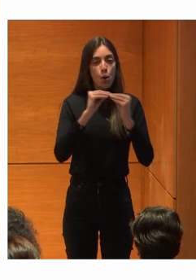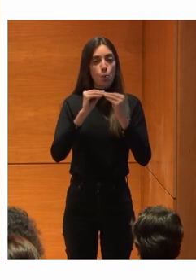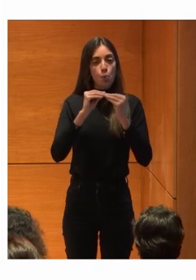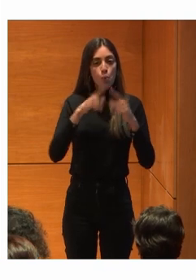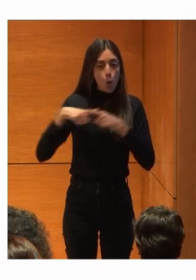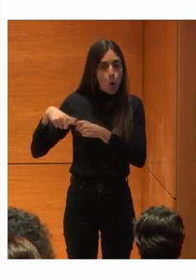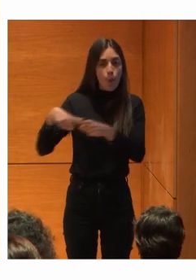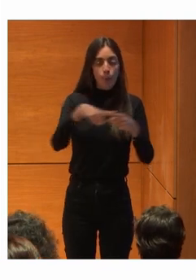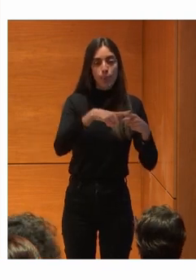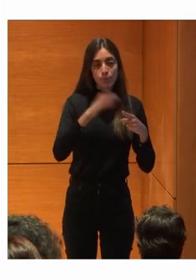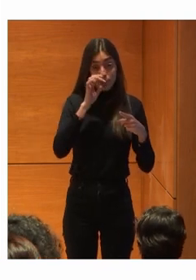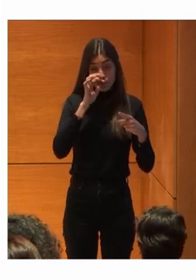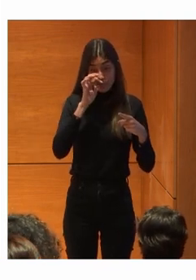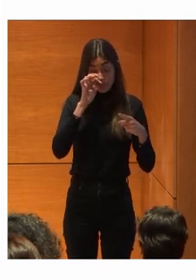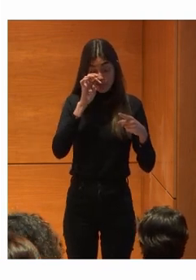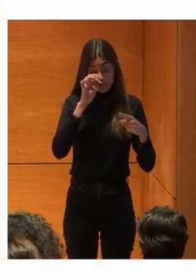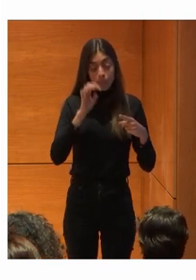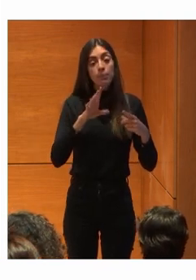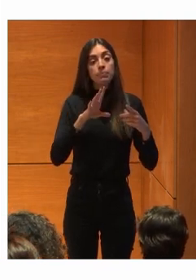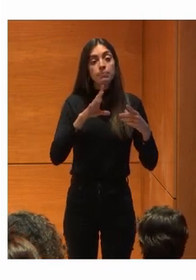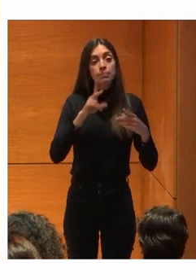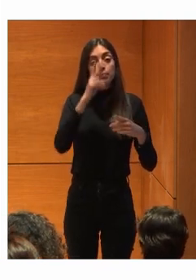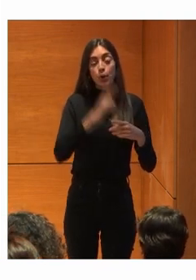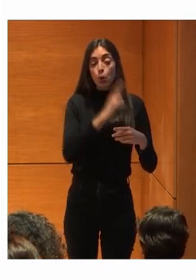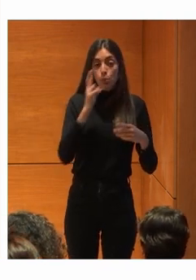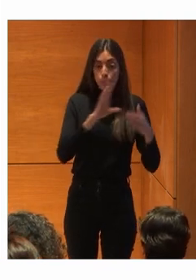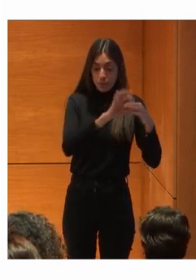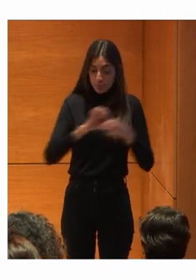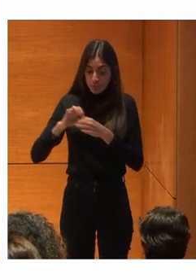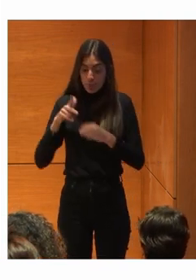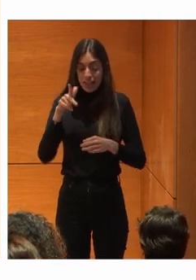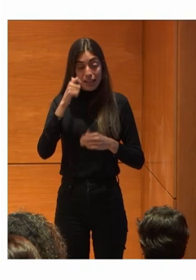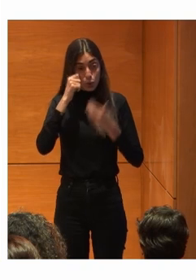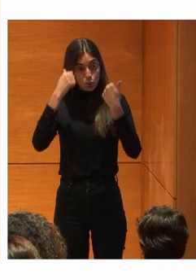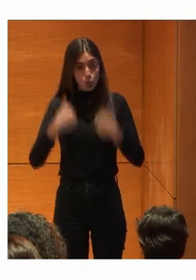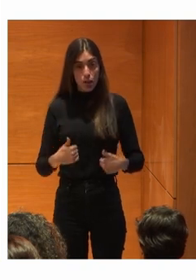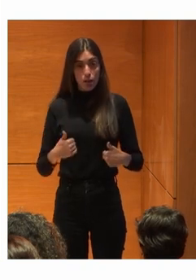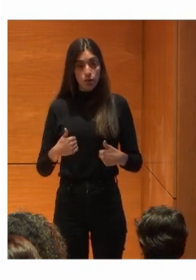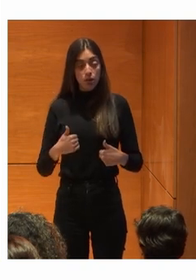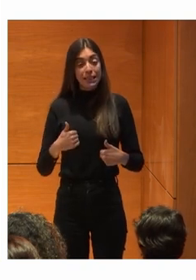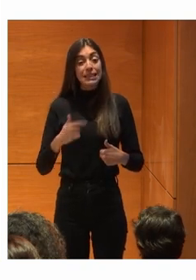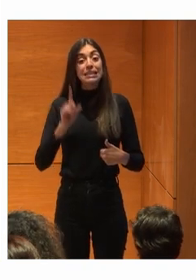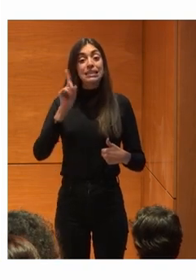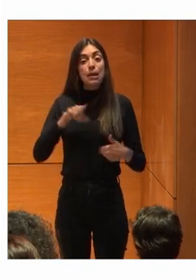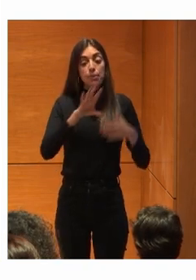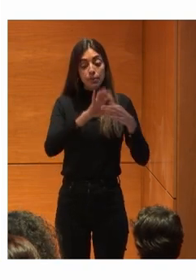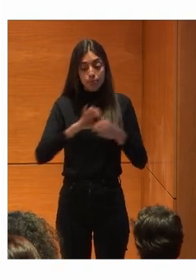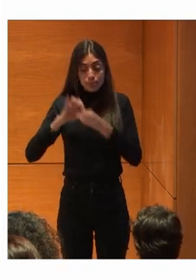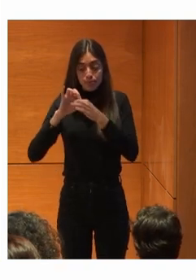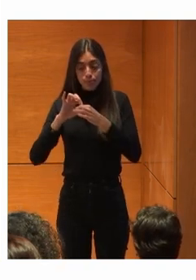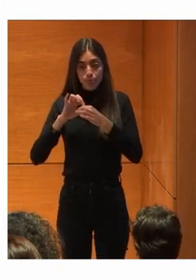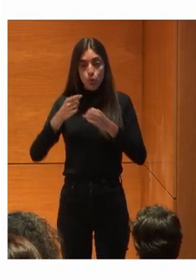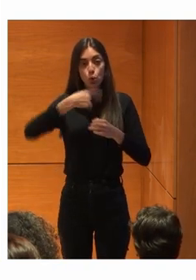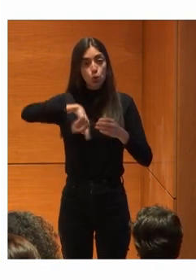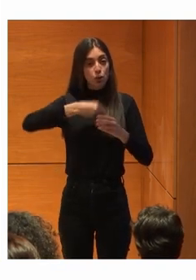En que tenemos Un compromiso Vinculado A los derechos humanos Y vinculado A que no podemos